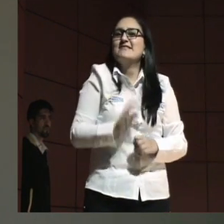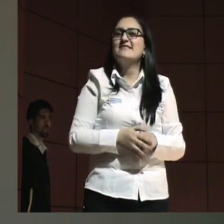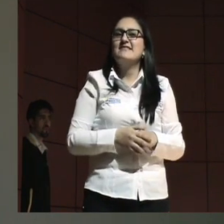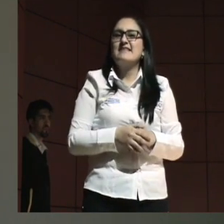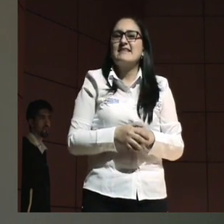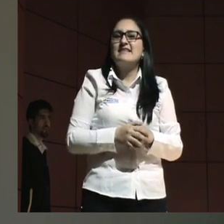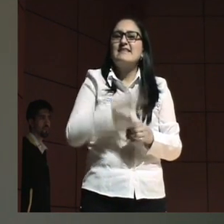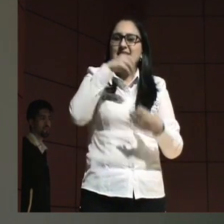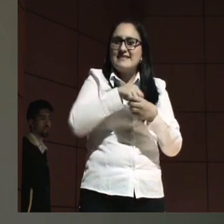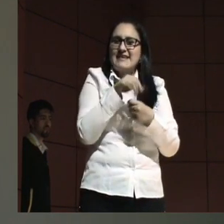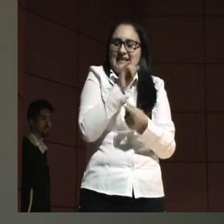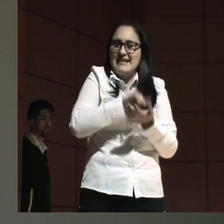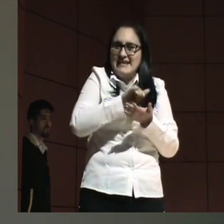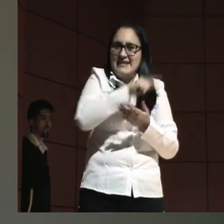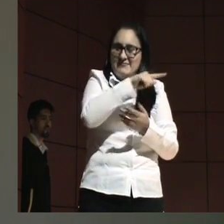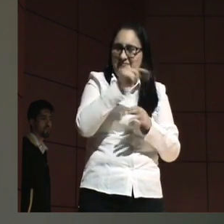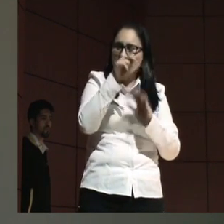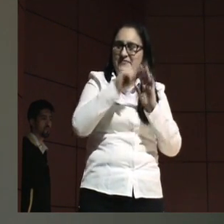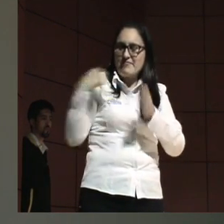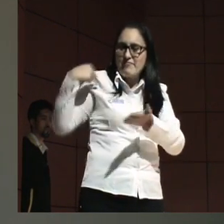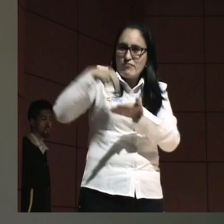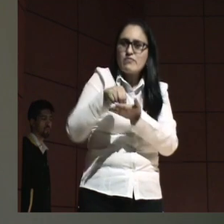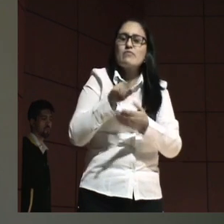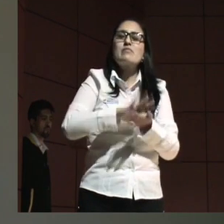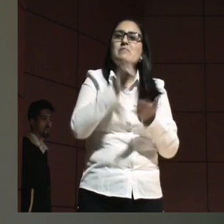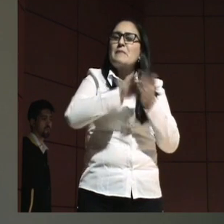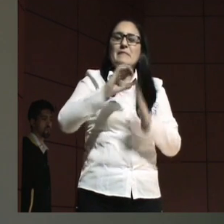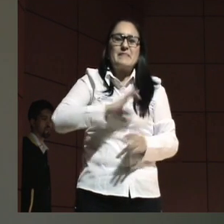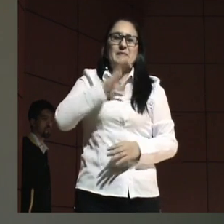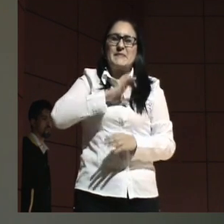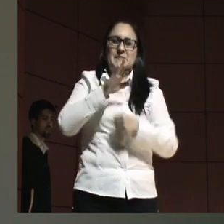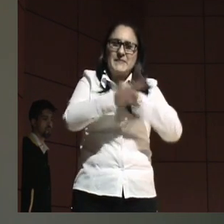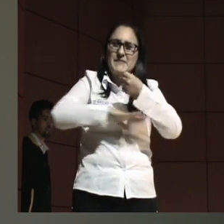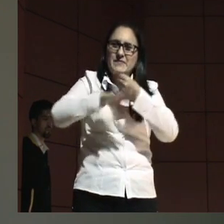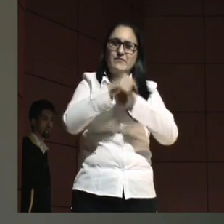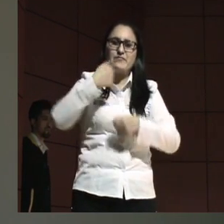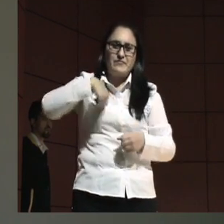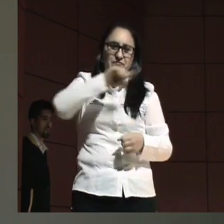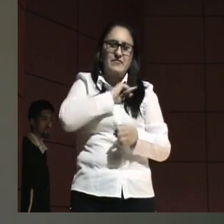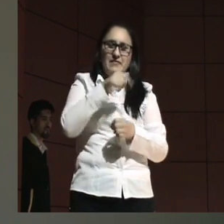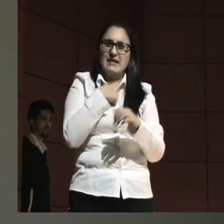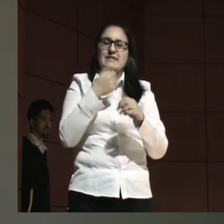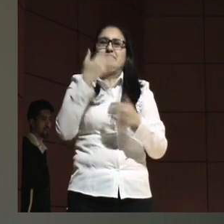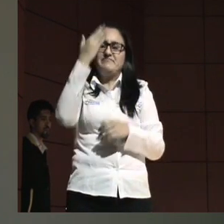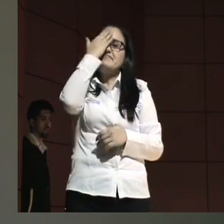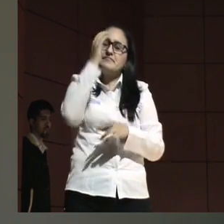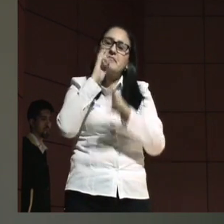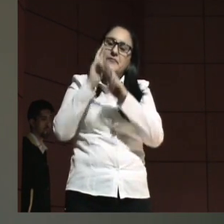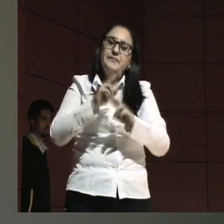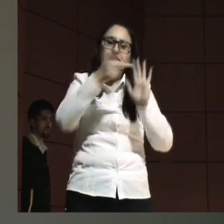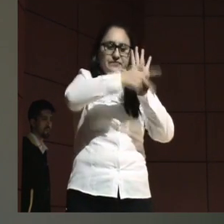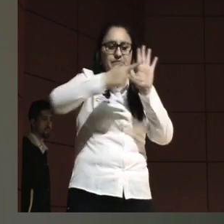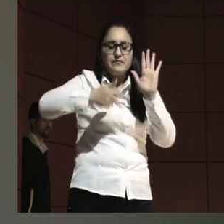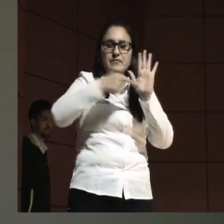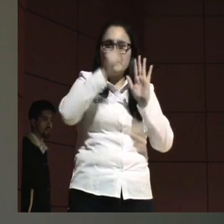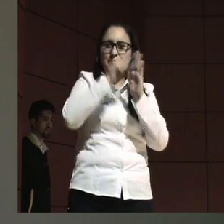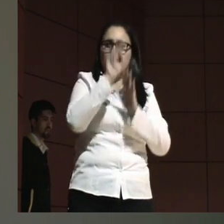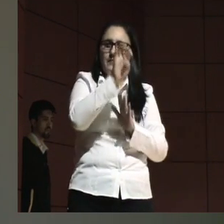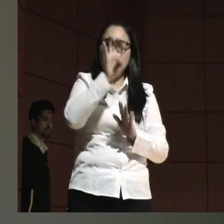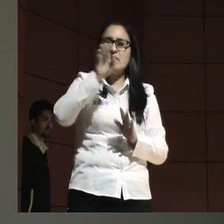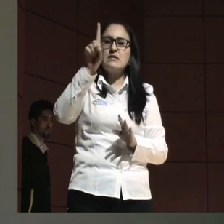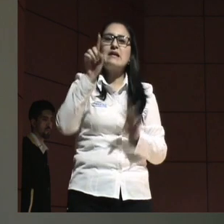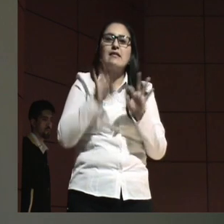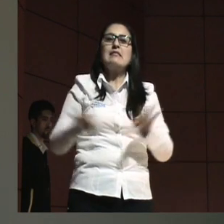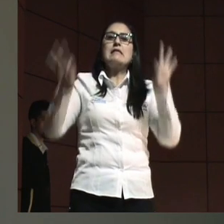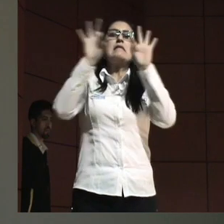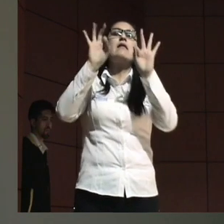Desde la otredad, hay una característica básica, que nosotros por lo menos reconocemos en la constitución del 91, y es la dignidad